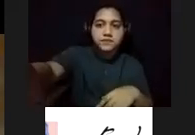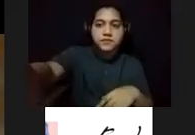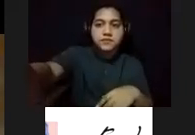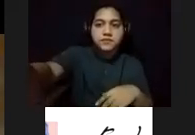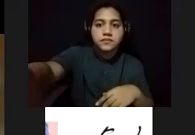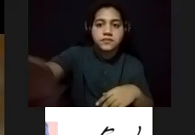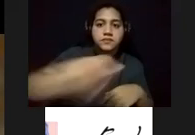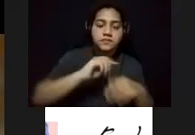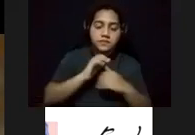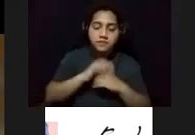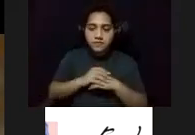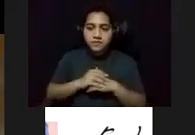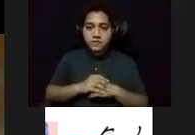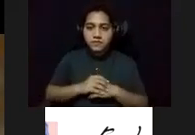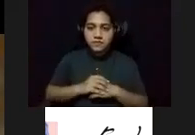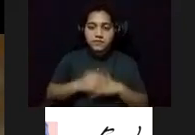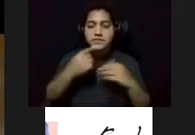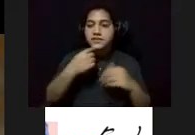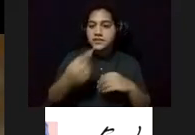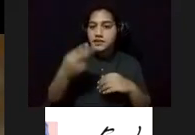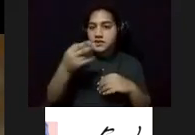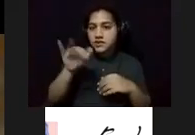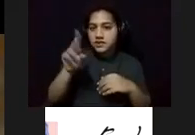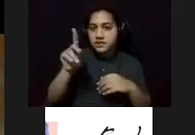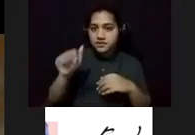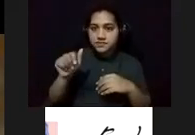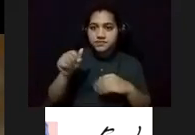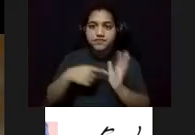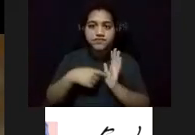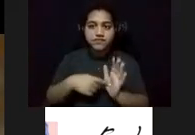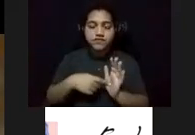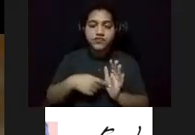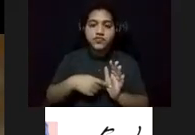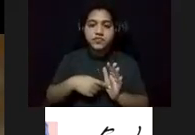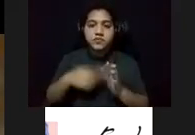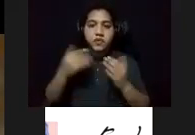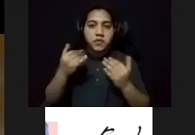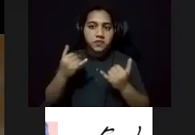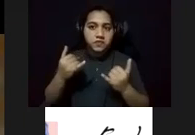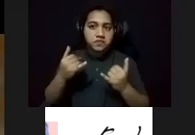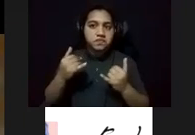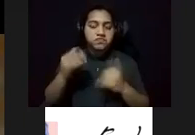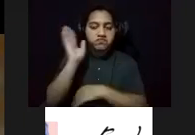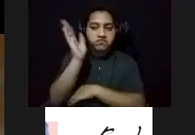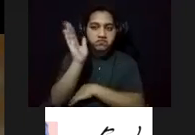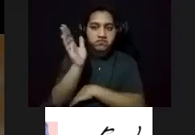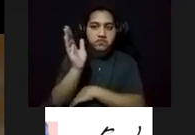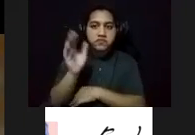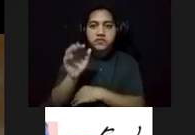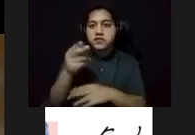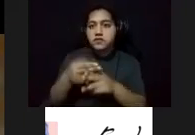dijo Hilda, la presentación que esta noche voy a realizar se llama Rafael